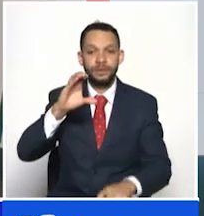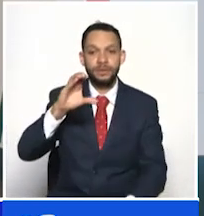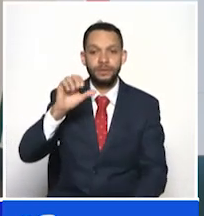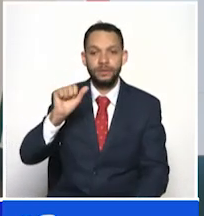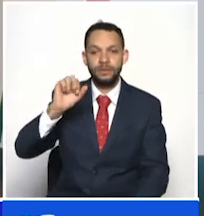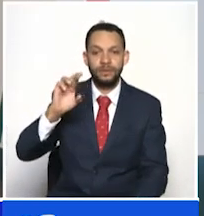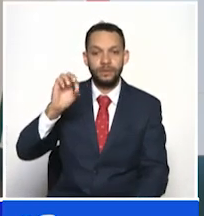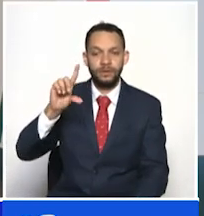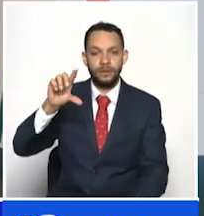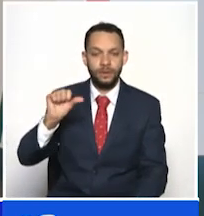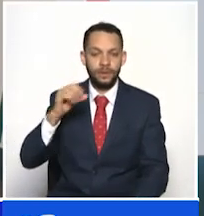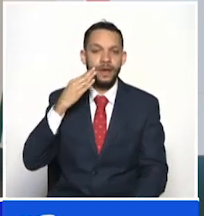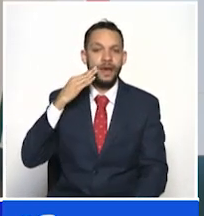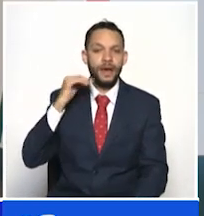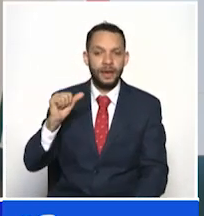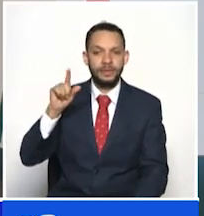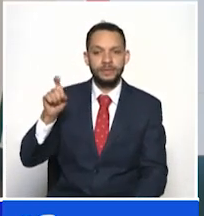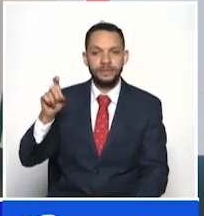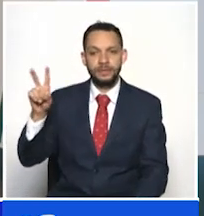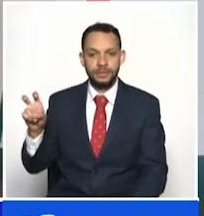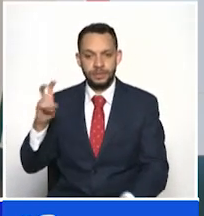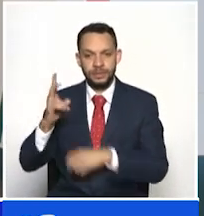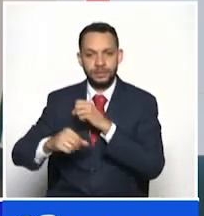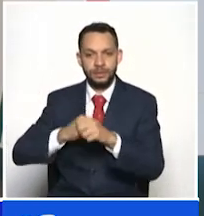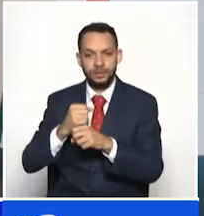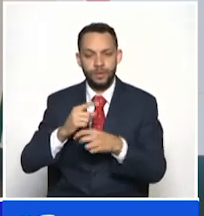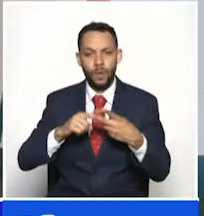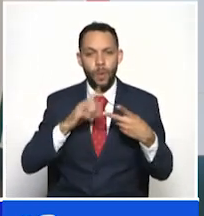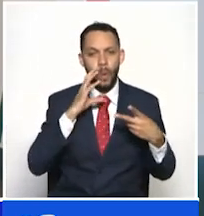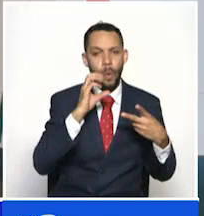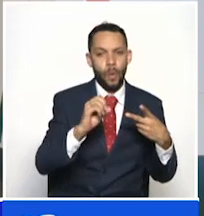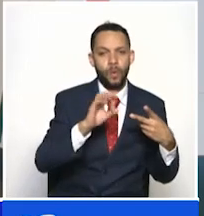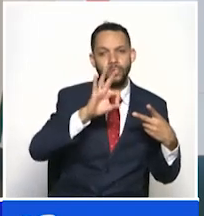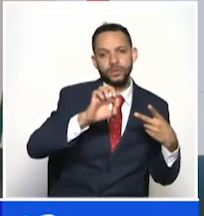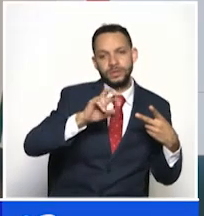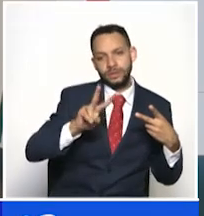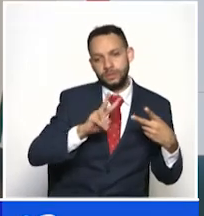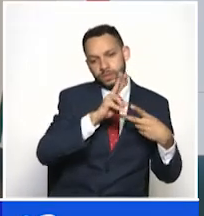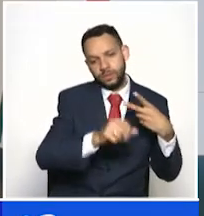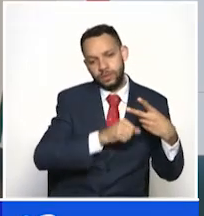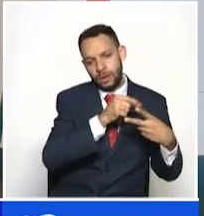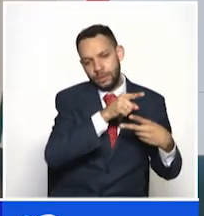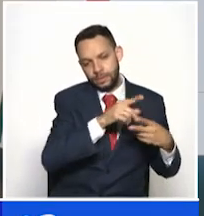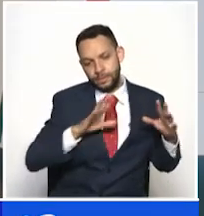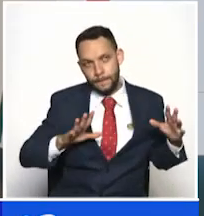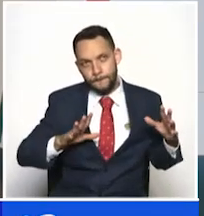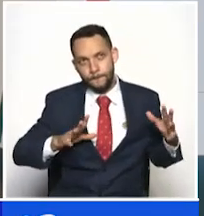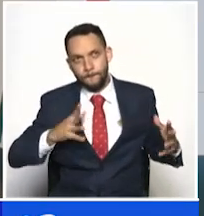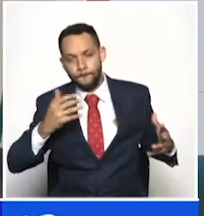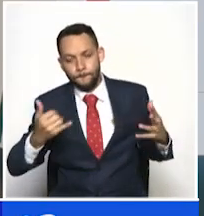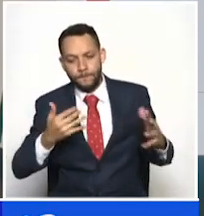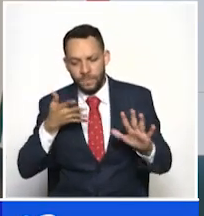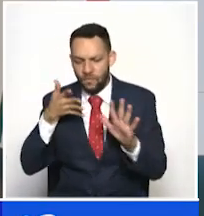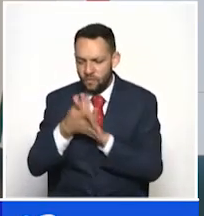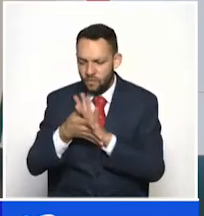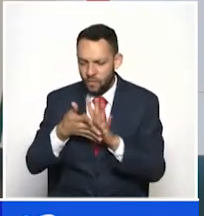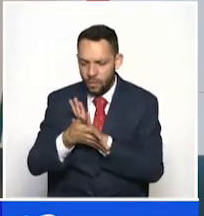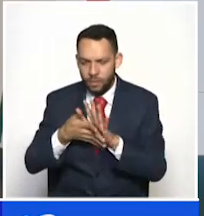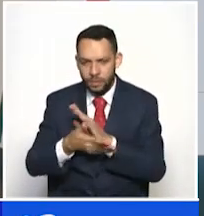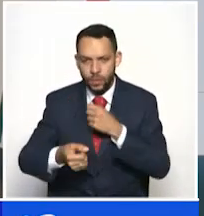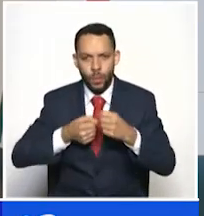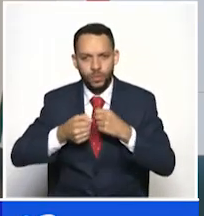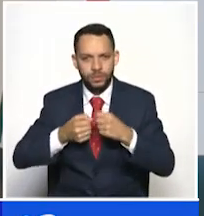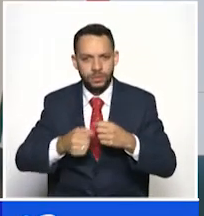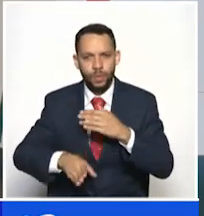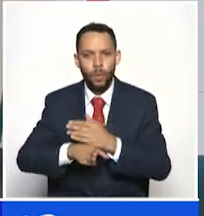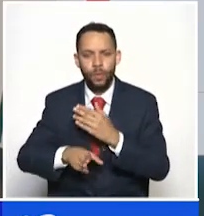años de edad y un hombre de 82 años de edad. En este momento esta noticia está en desarrollo y las